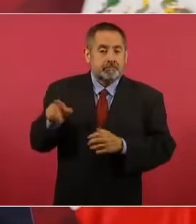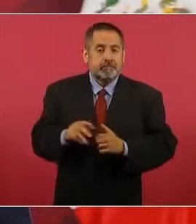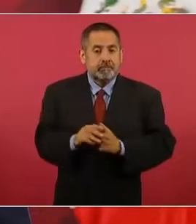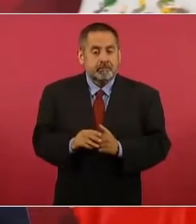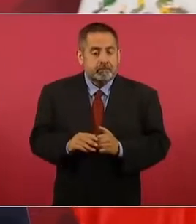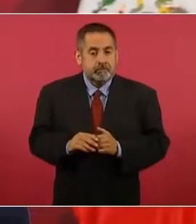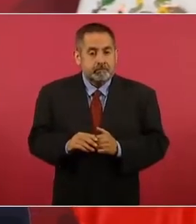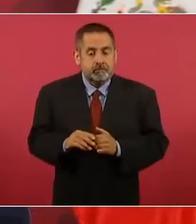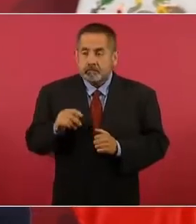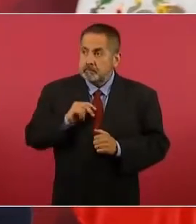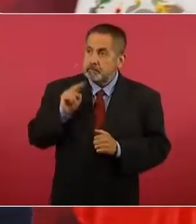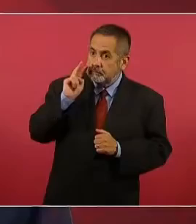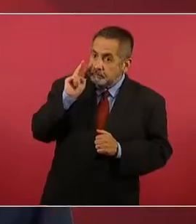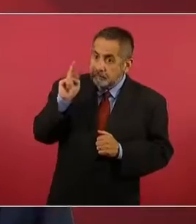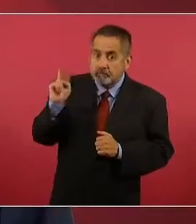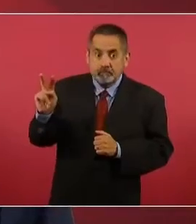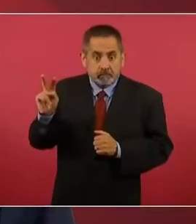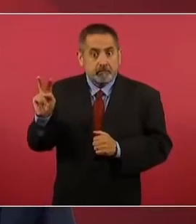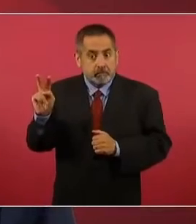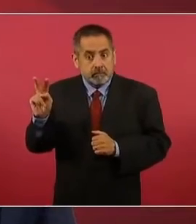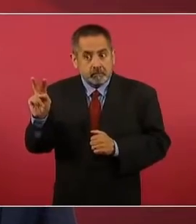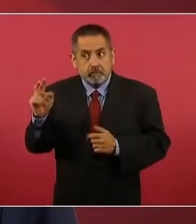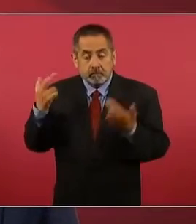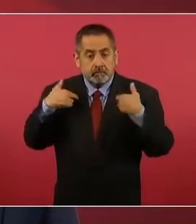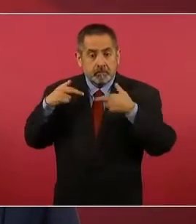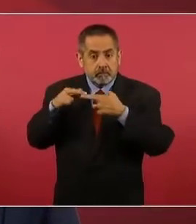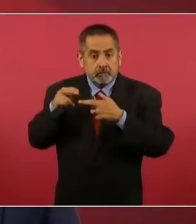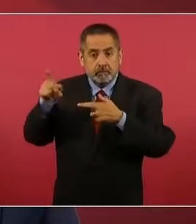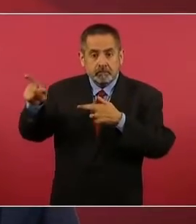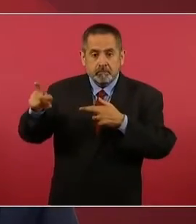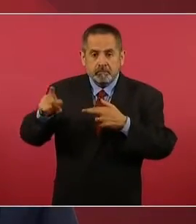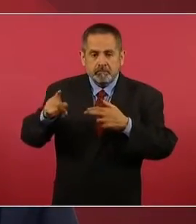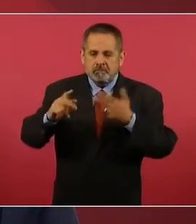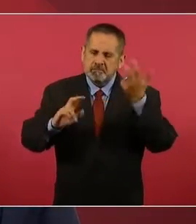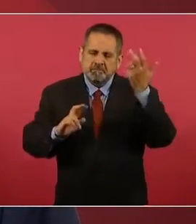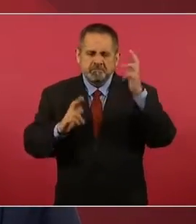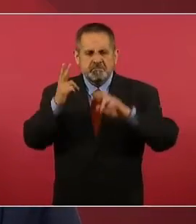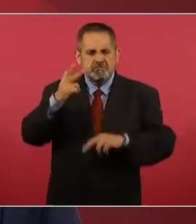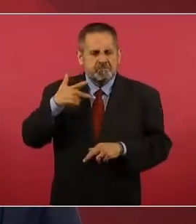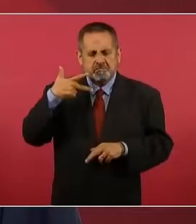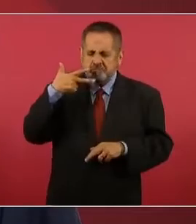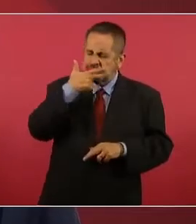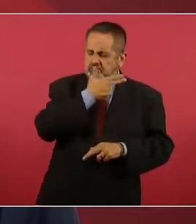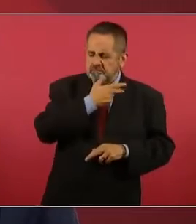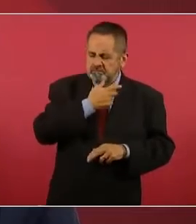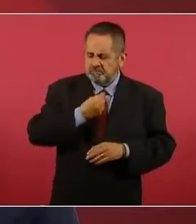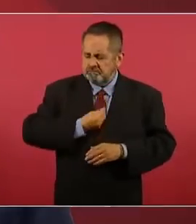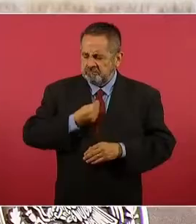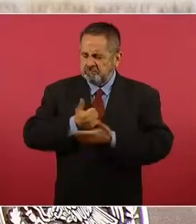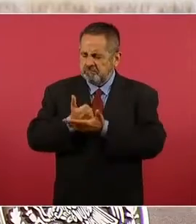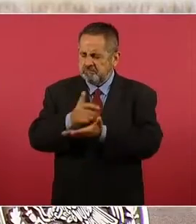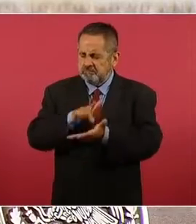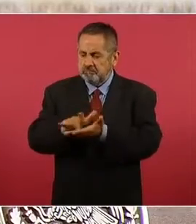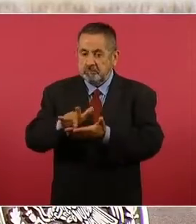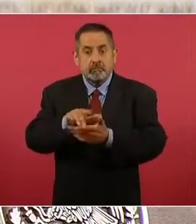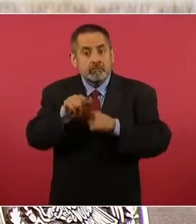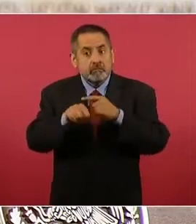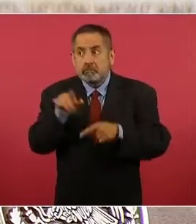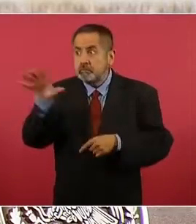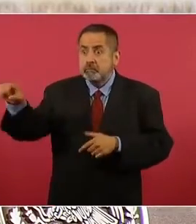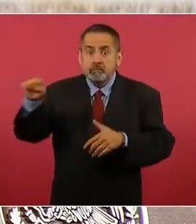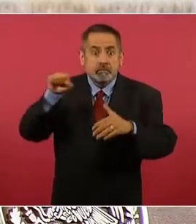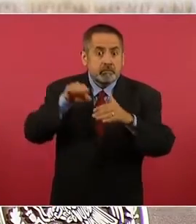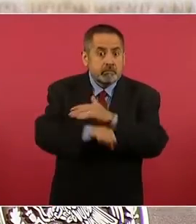Y me tocó ver a mi maestro en huelga de hambre en el 68 y luego lo encarcelaron.